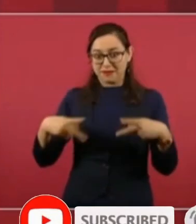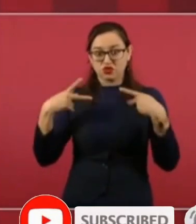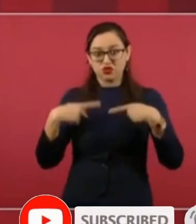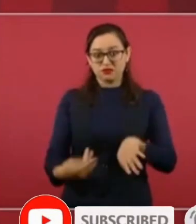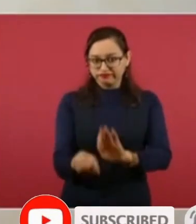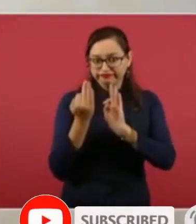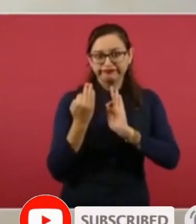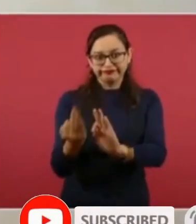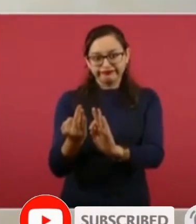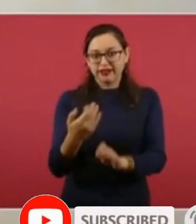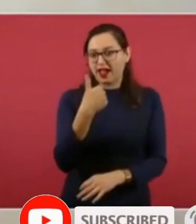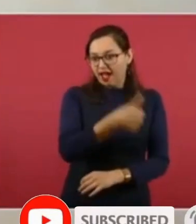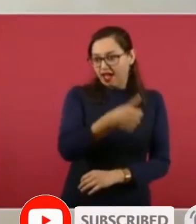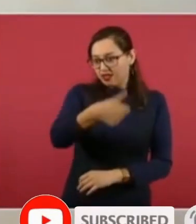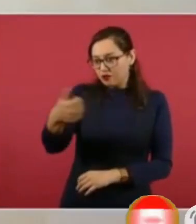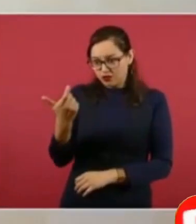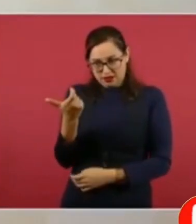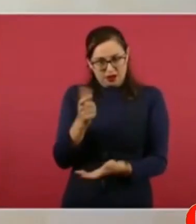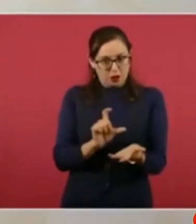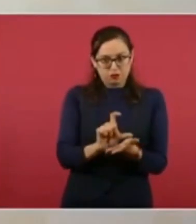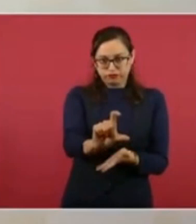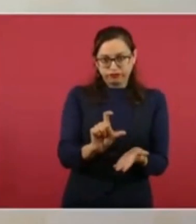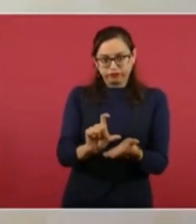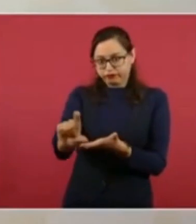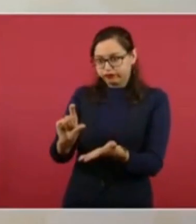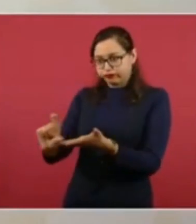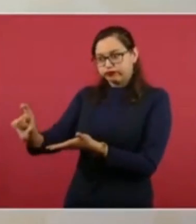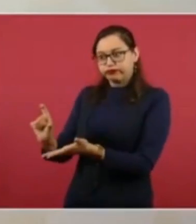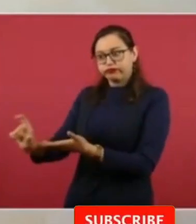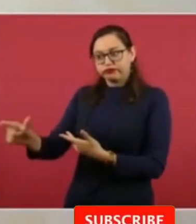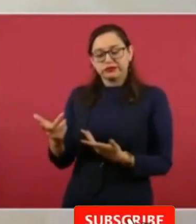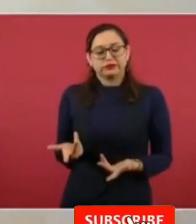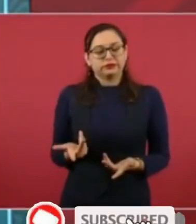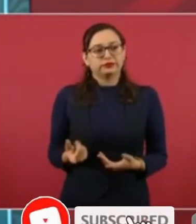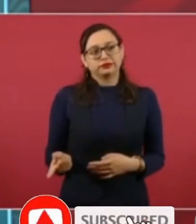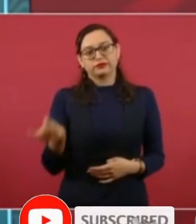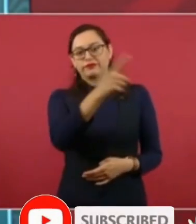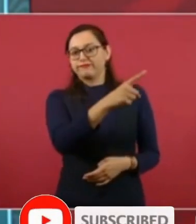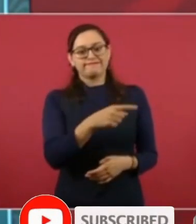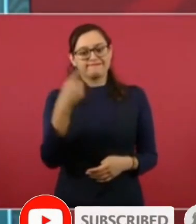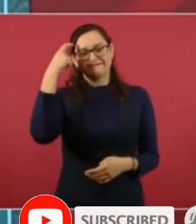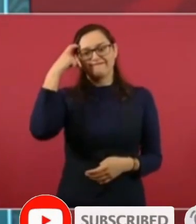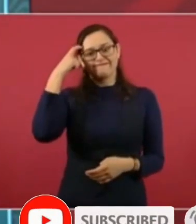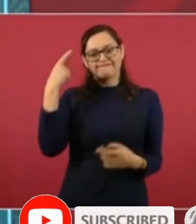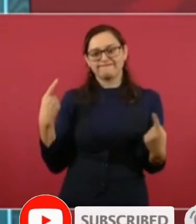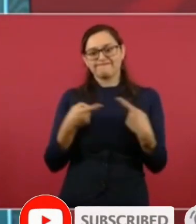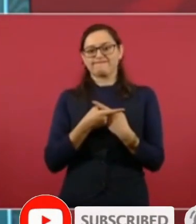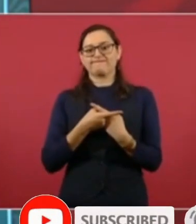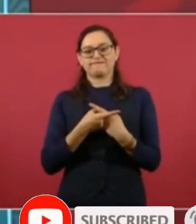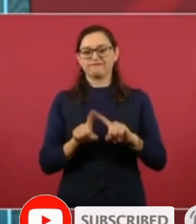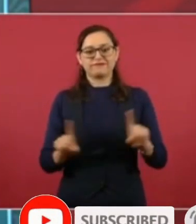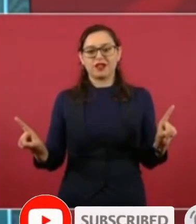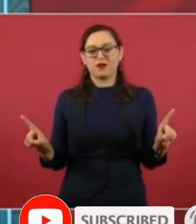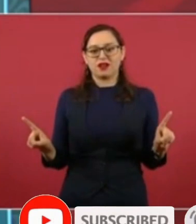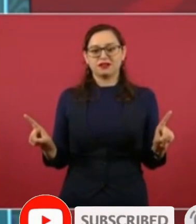son las limitaciones que nosotros vemos las diferencias nosotros vemos